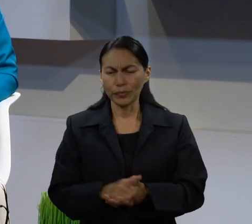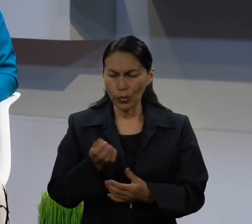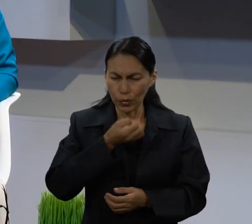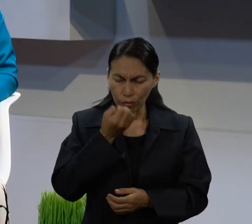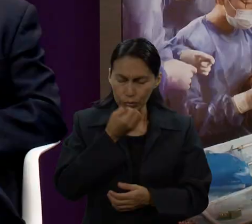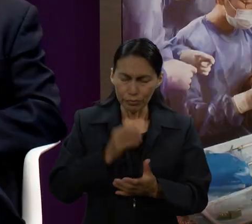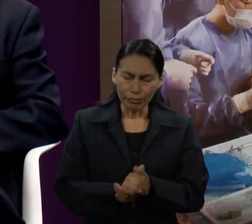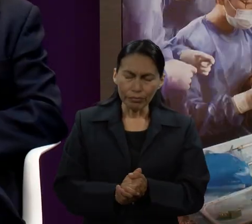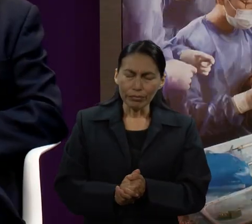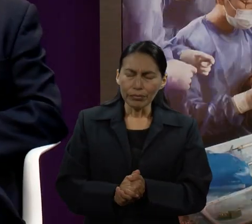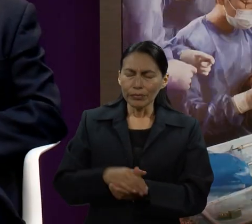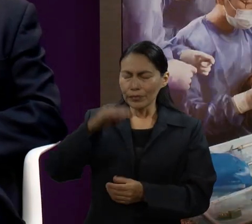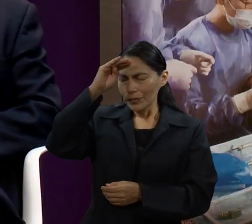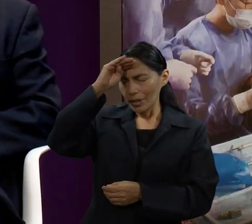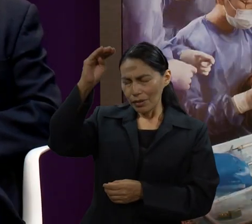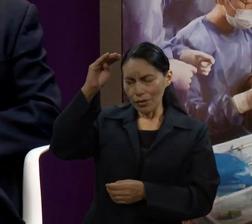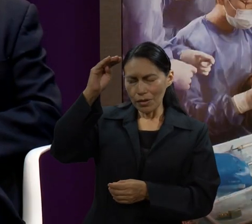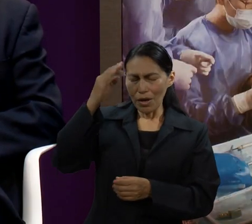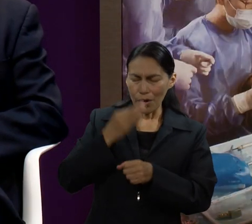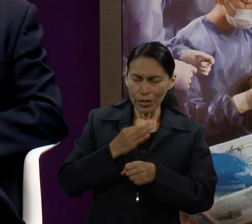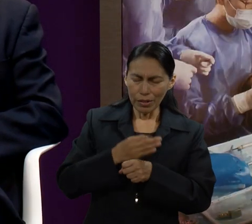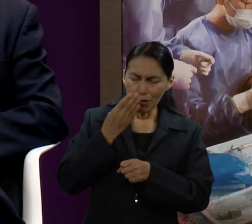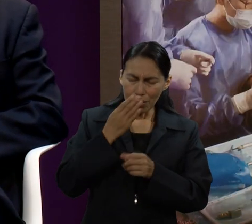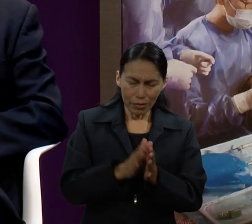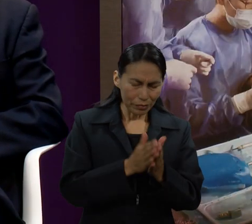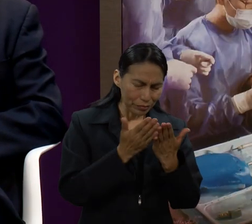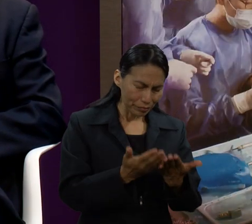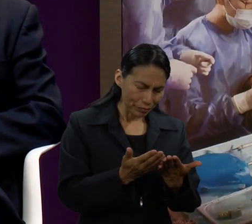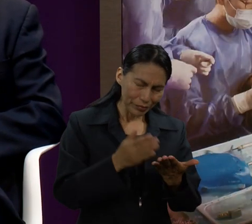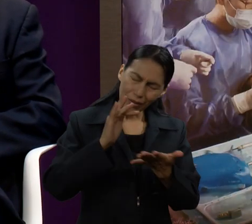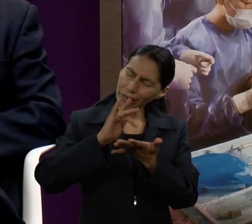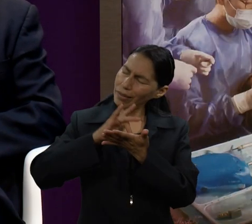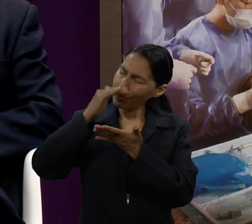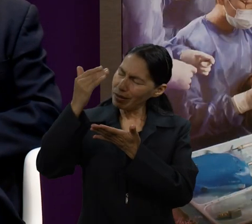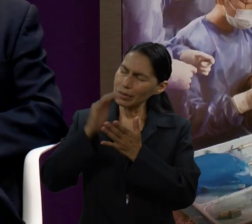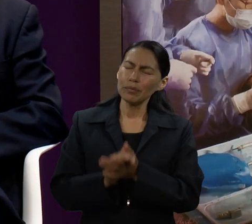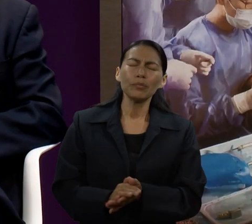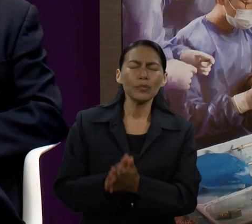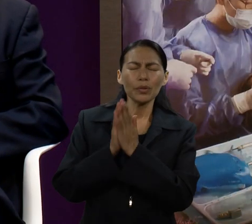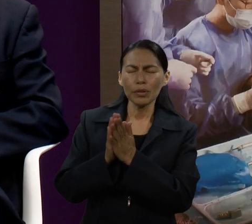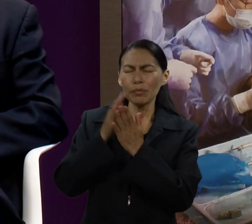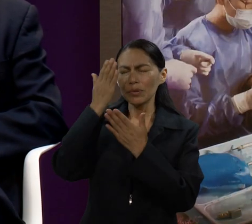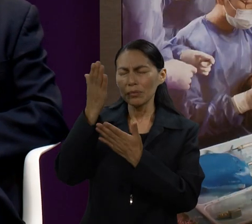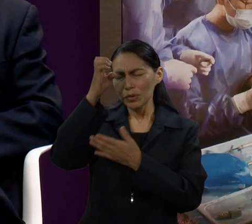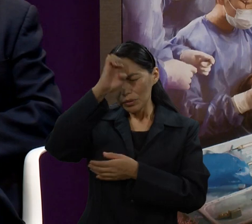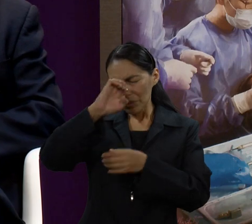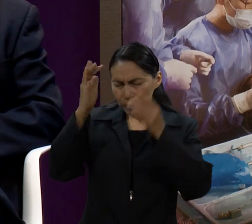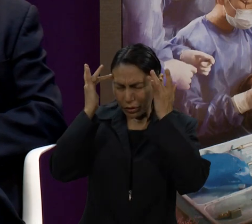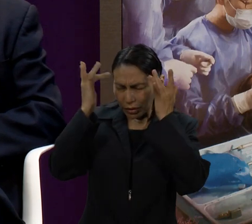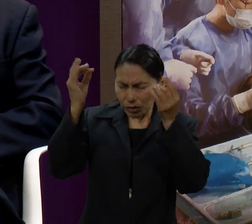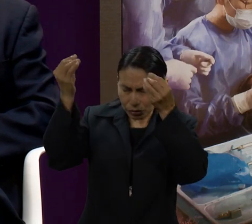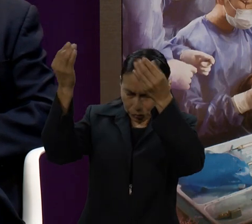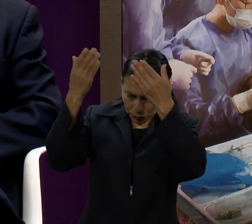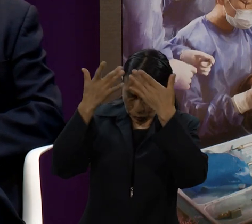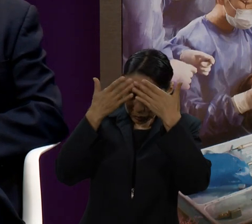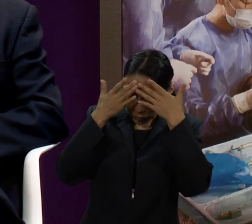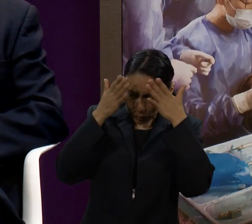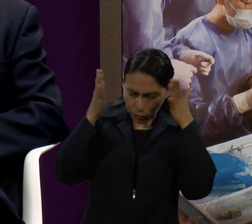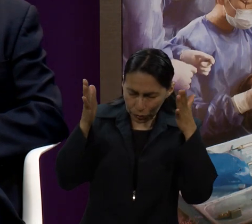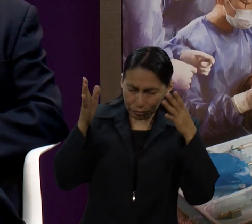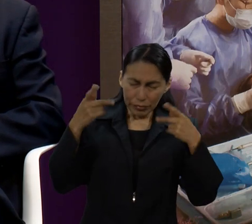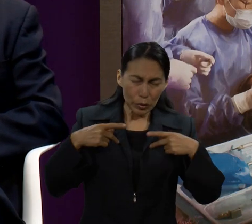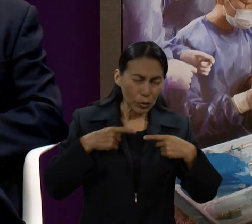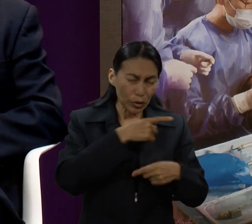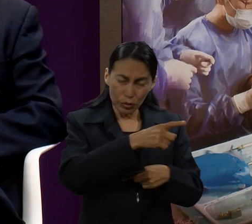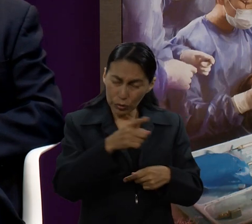Daniel. Claro, cómo no. Vamos a orar. Señor, damos gracias por la oportunidad de abrir tu palabra en este momento. Rogamos tu compañía a través del Espíritu Santo